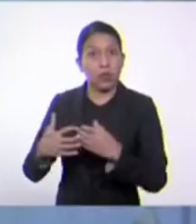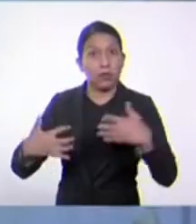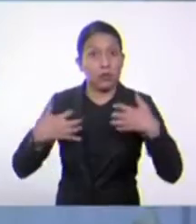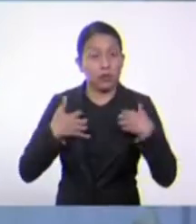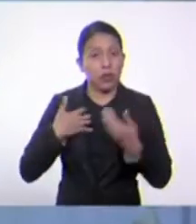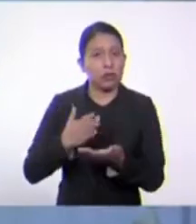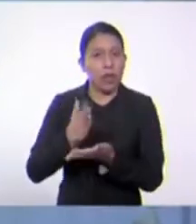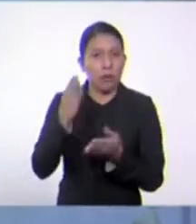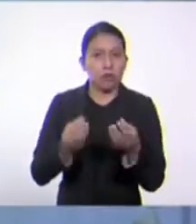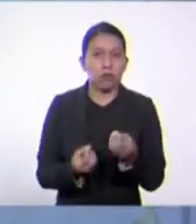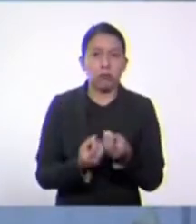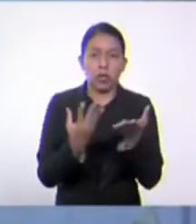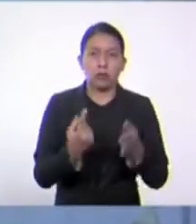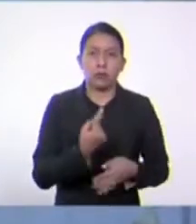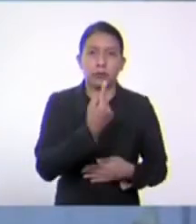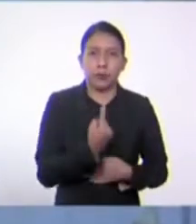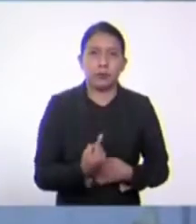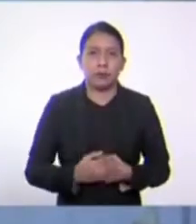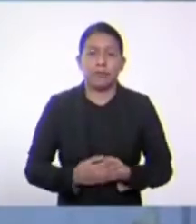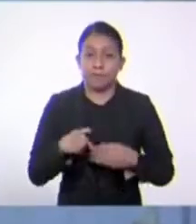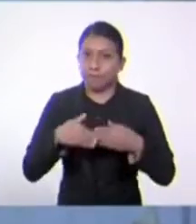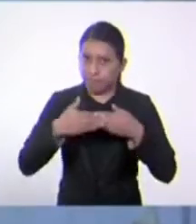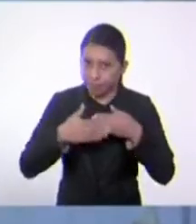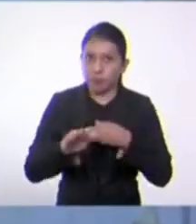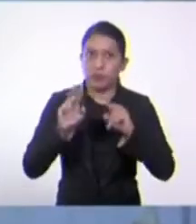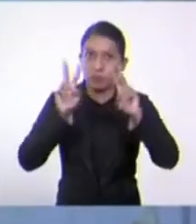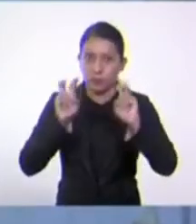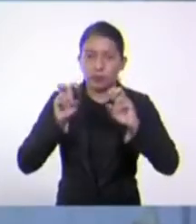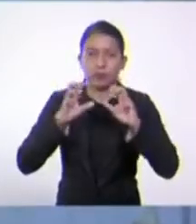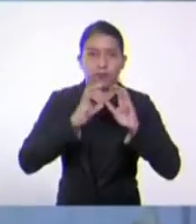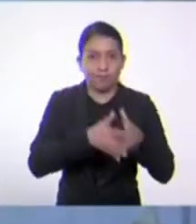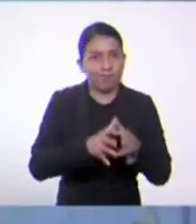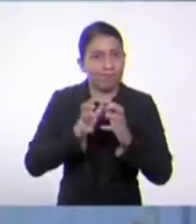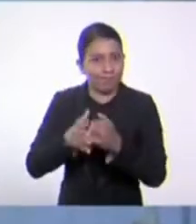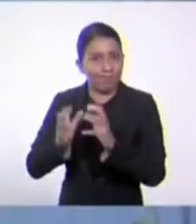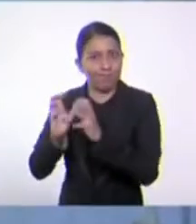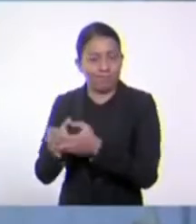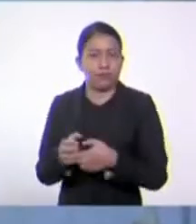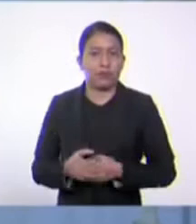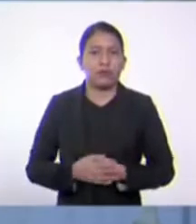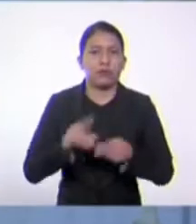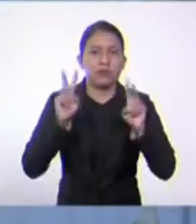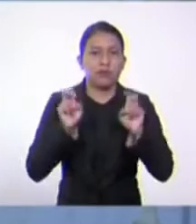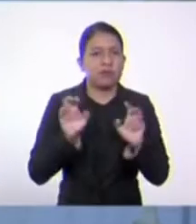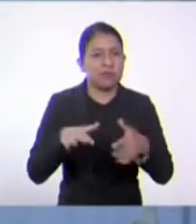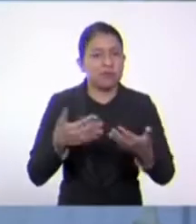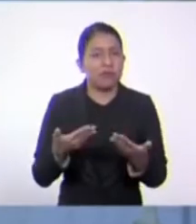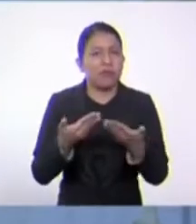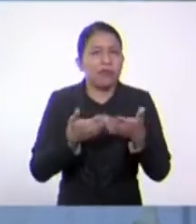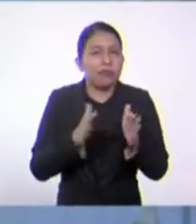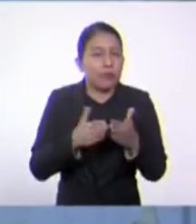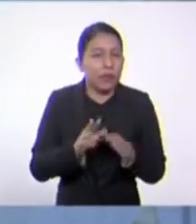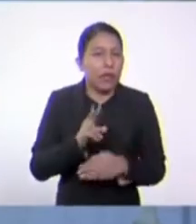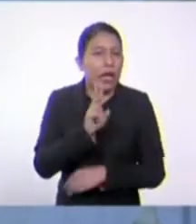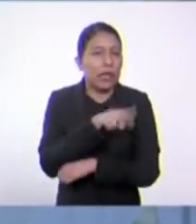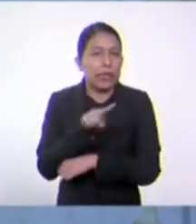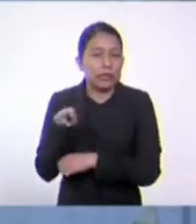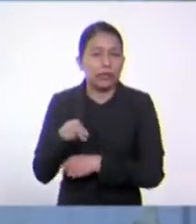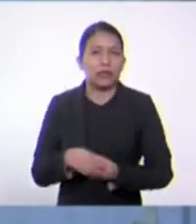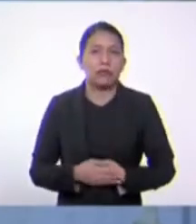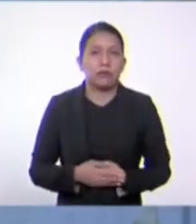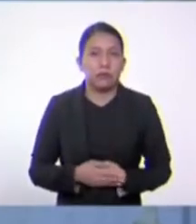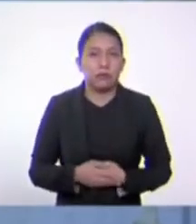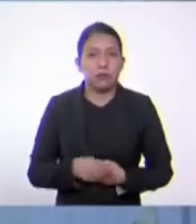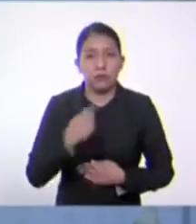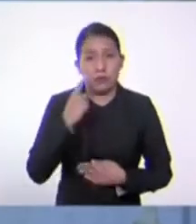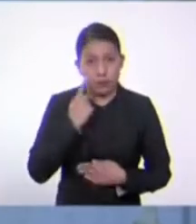Hoy vamos a continuar con este tipo de clasificación y vamos a ver algunas de las categorías taxonómicas que